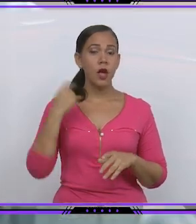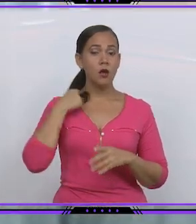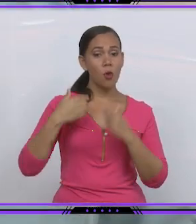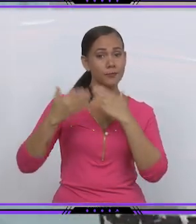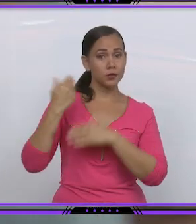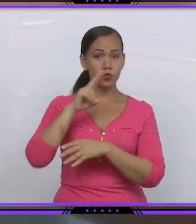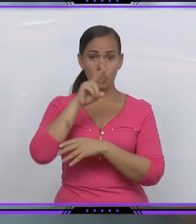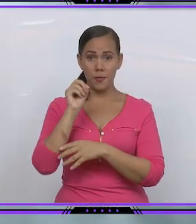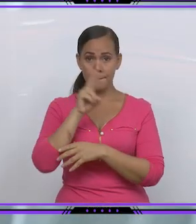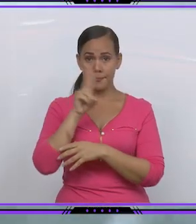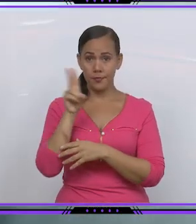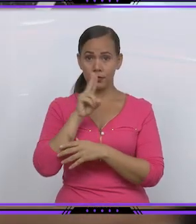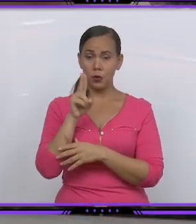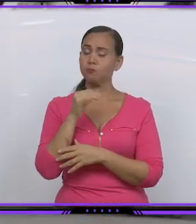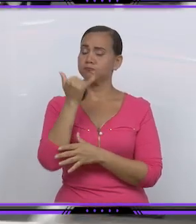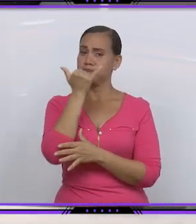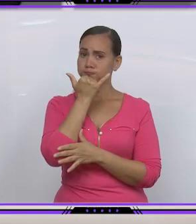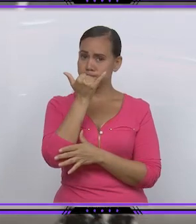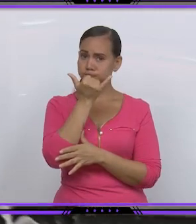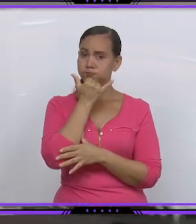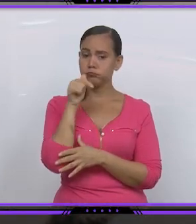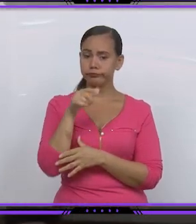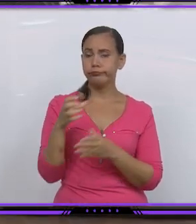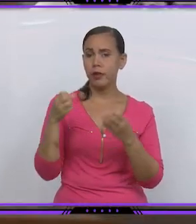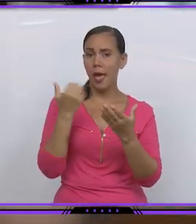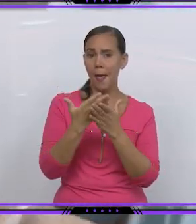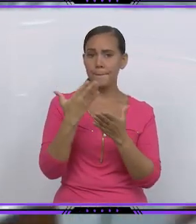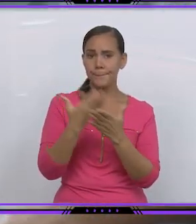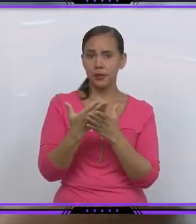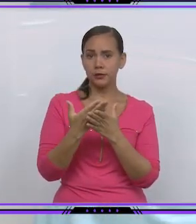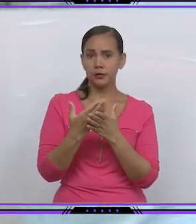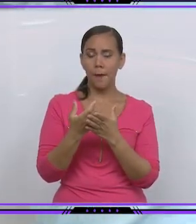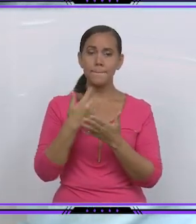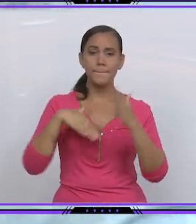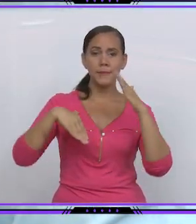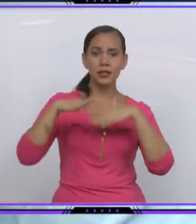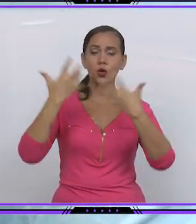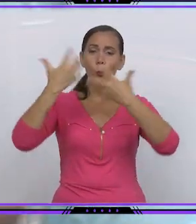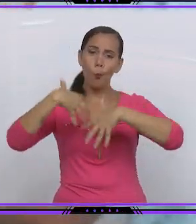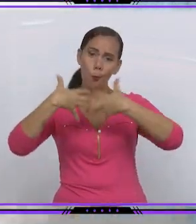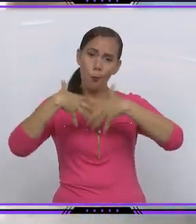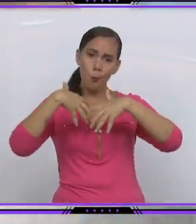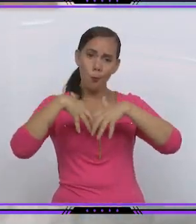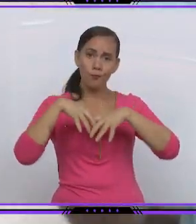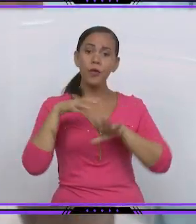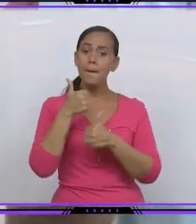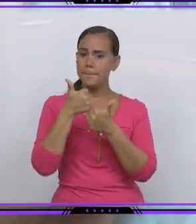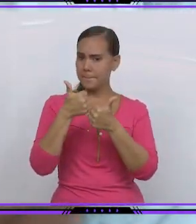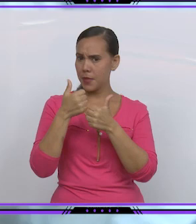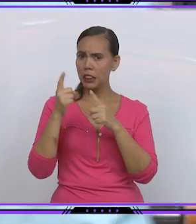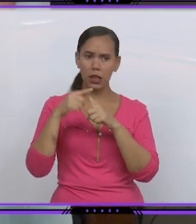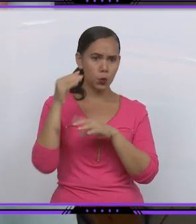sanitarios PROSA en Cárdenas. Aunque la entidad, perteneciente al Ministerio de Industrias, tenía en perfecto estado técnico sus